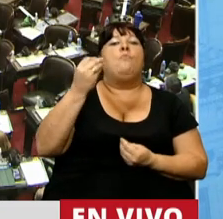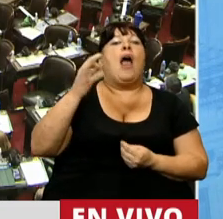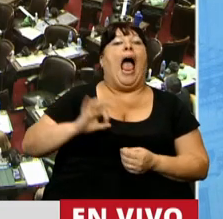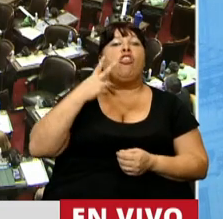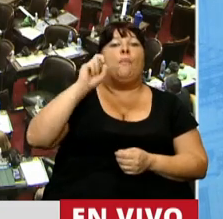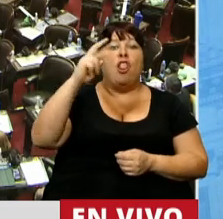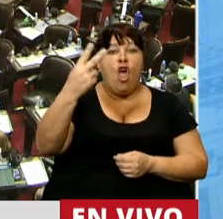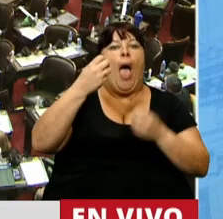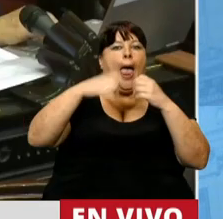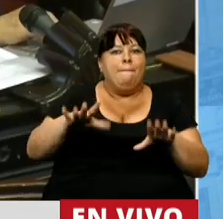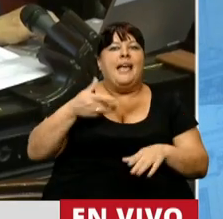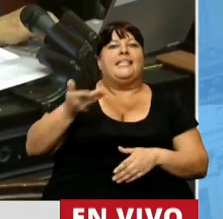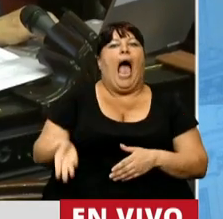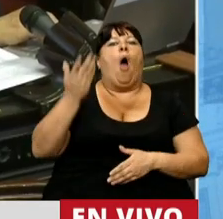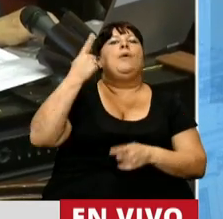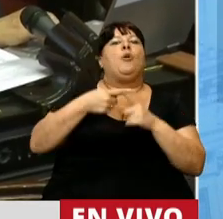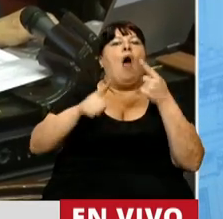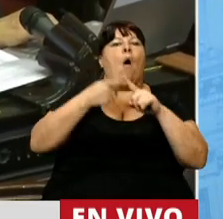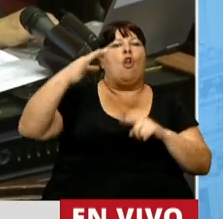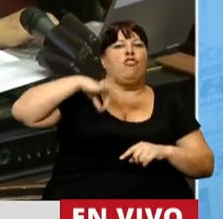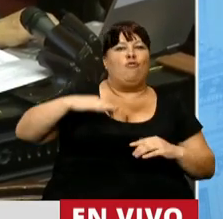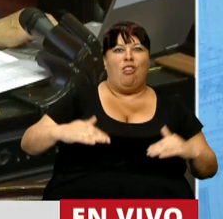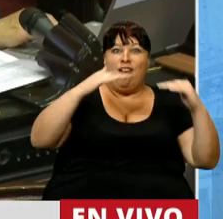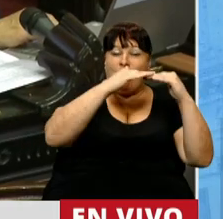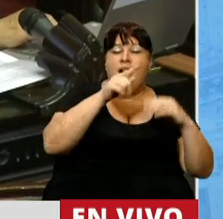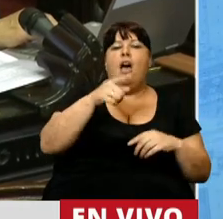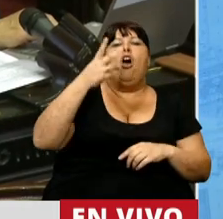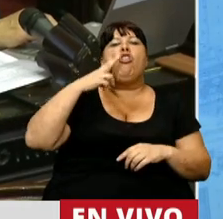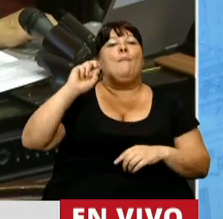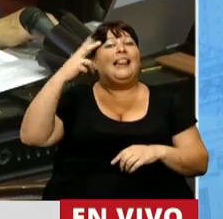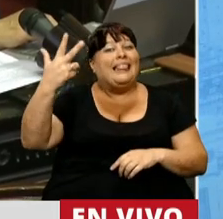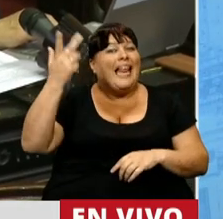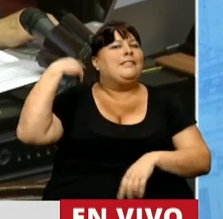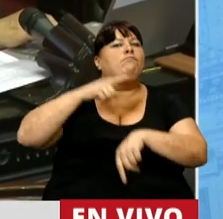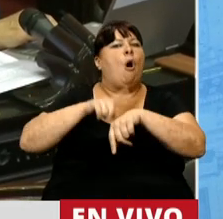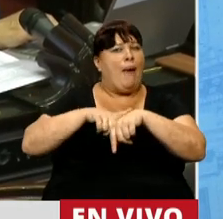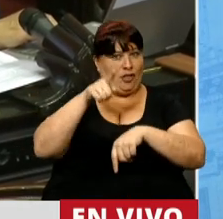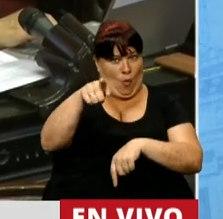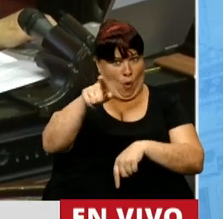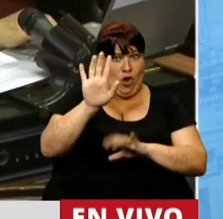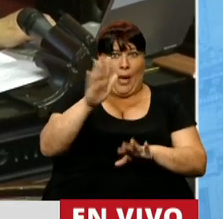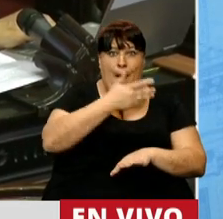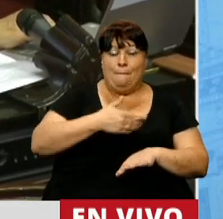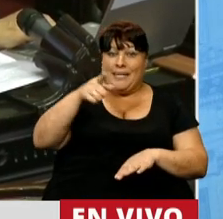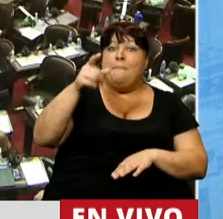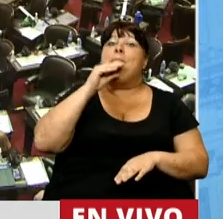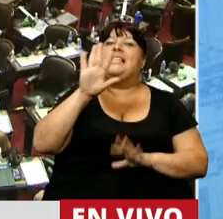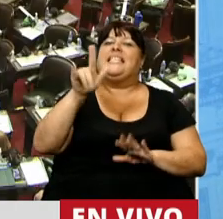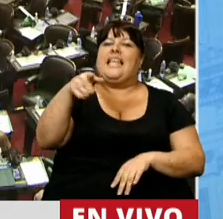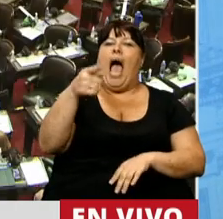comienzan a darse aumentos de paritarias, en el 2003, en este momento, usted, presidente, era